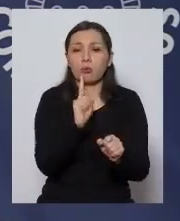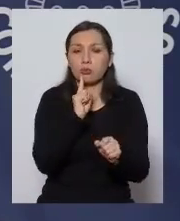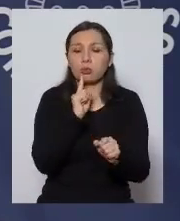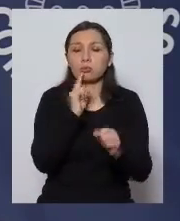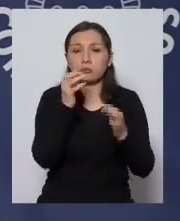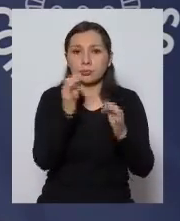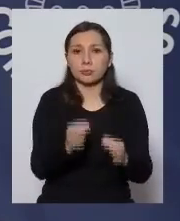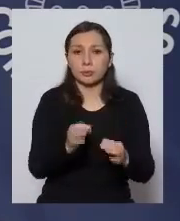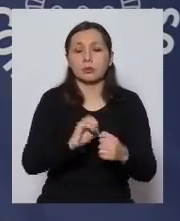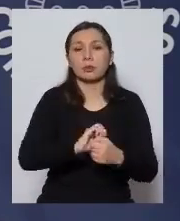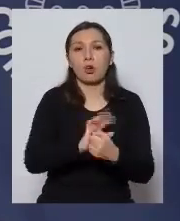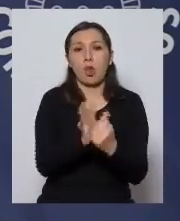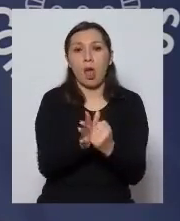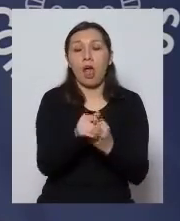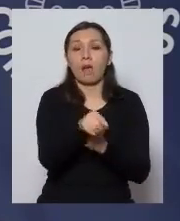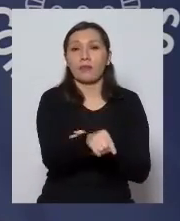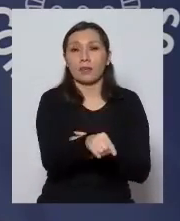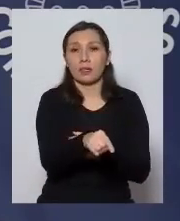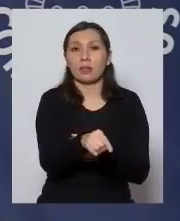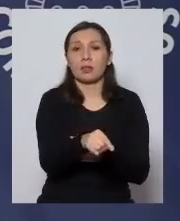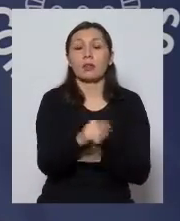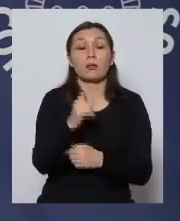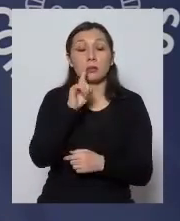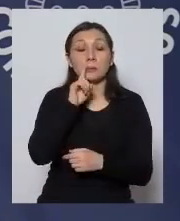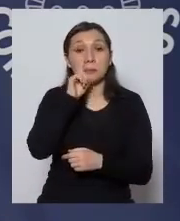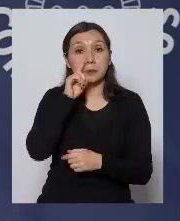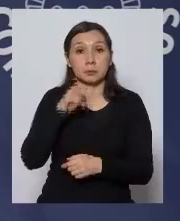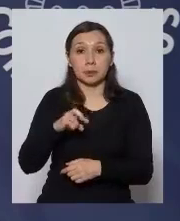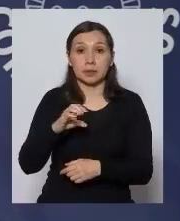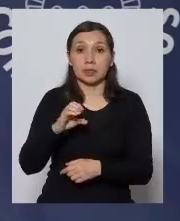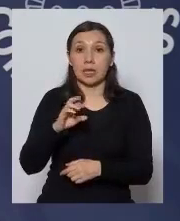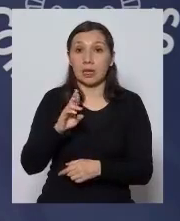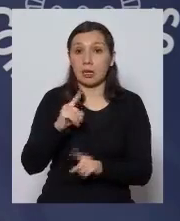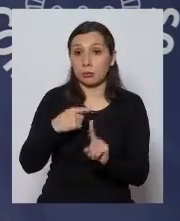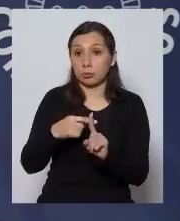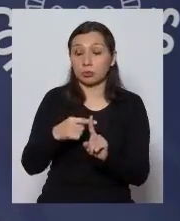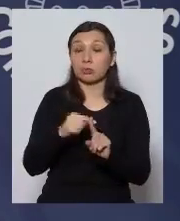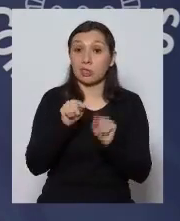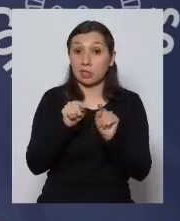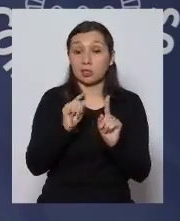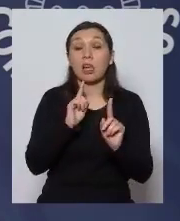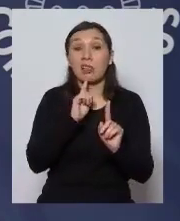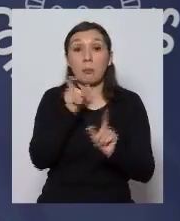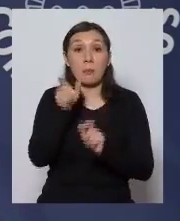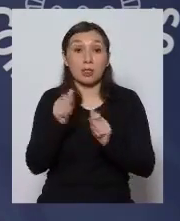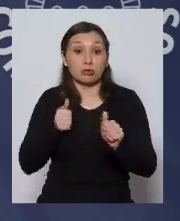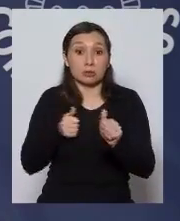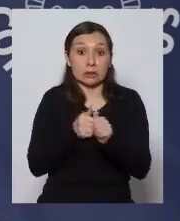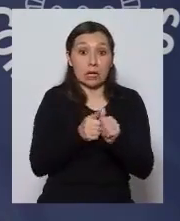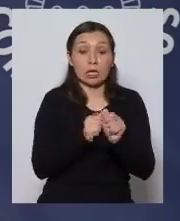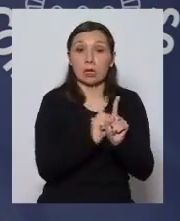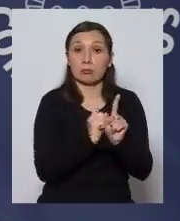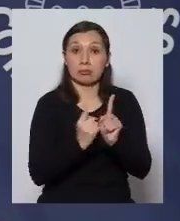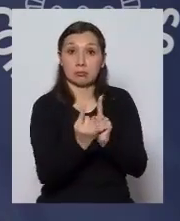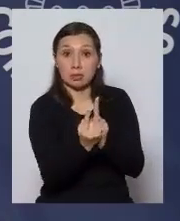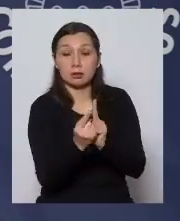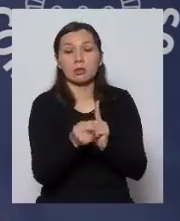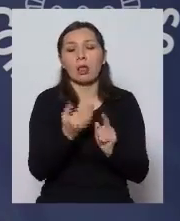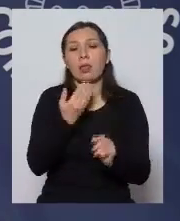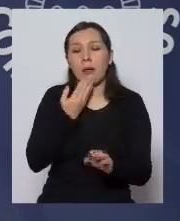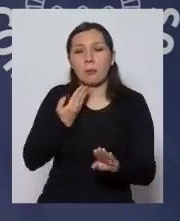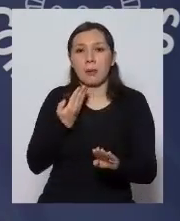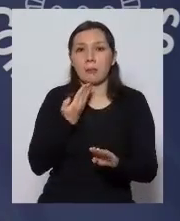están certificados como PCR positivo y así mismo en sus contactos y les estamos